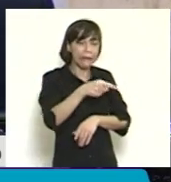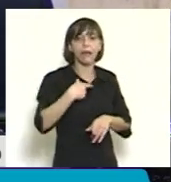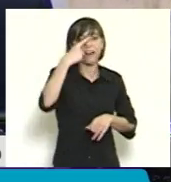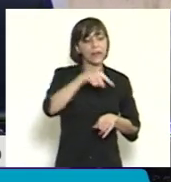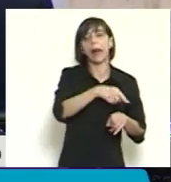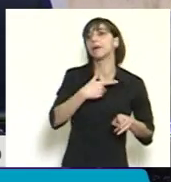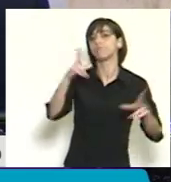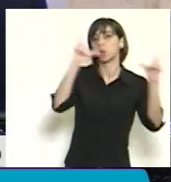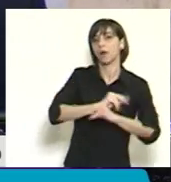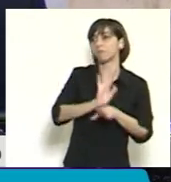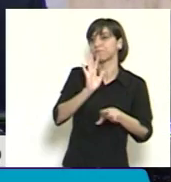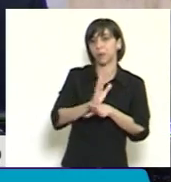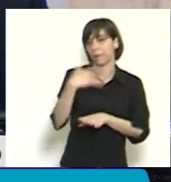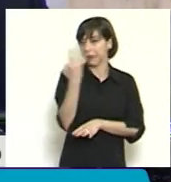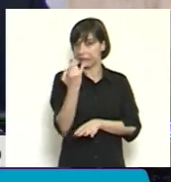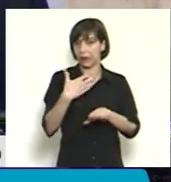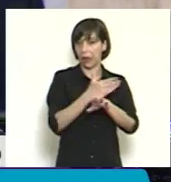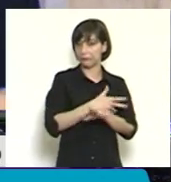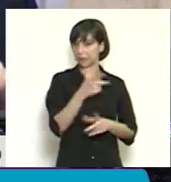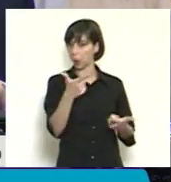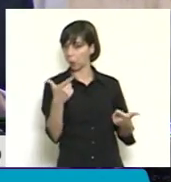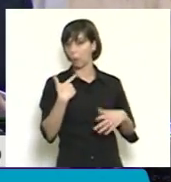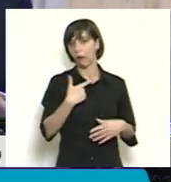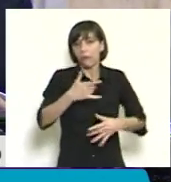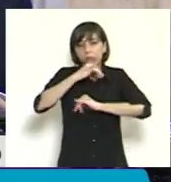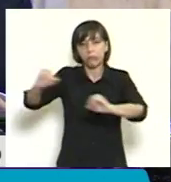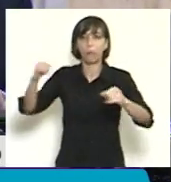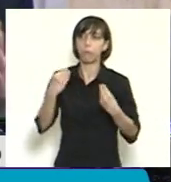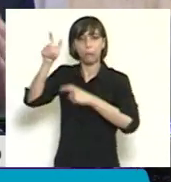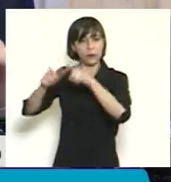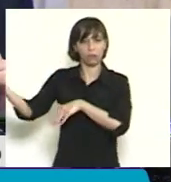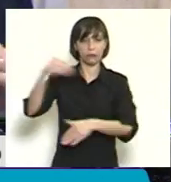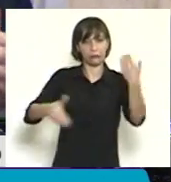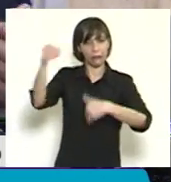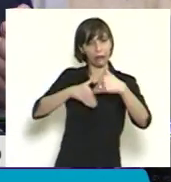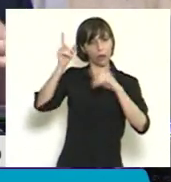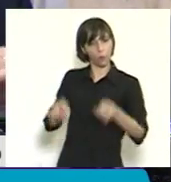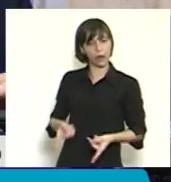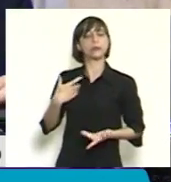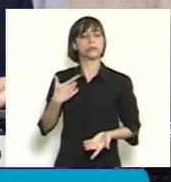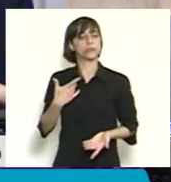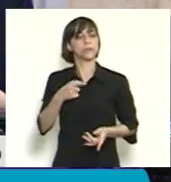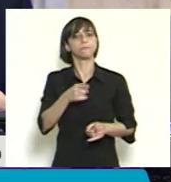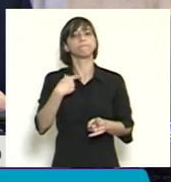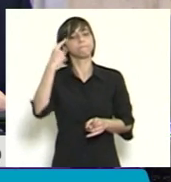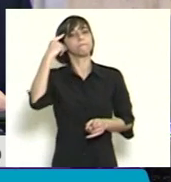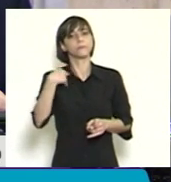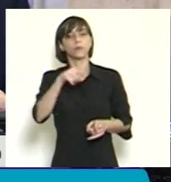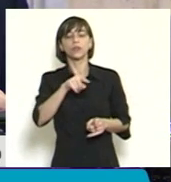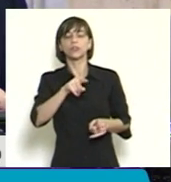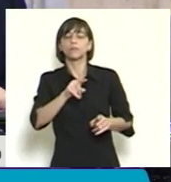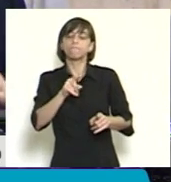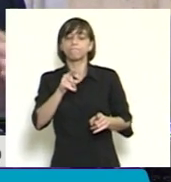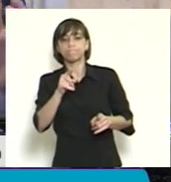comercial nos parece demasiado restrictivo y nosotros sugerimos otra redacción que me parece que es más afín al espíritu que se